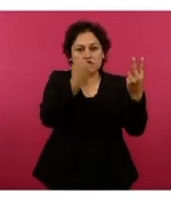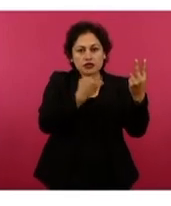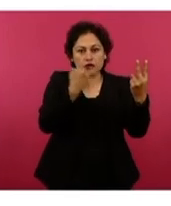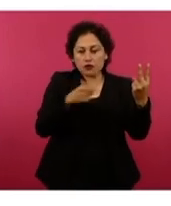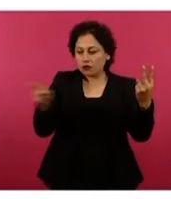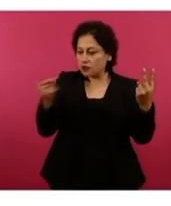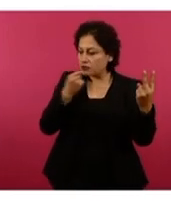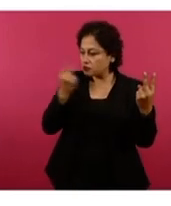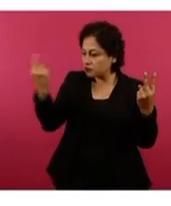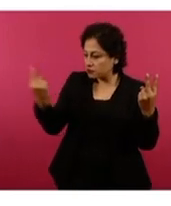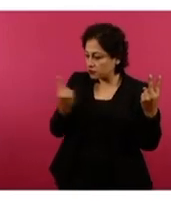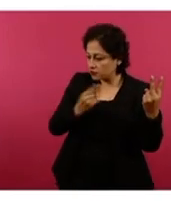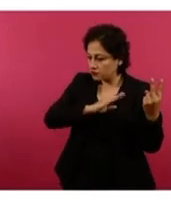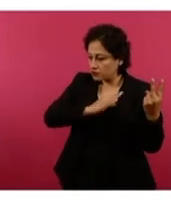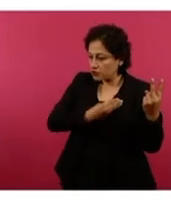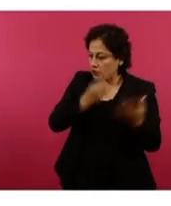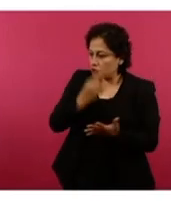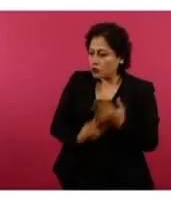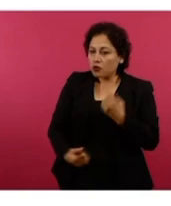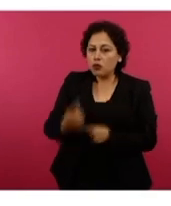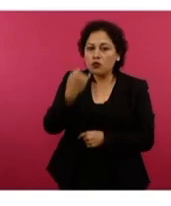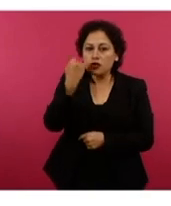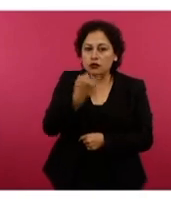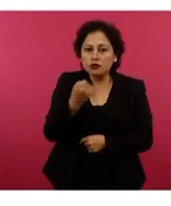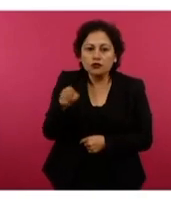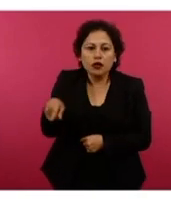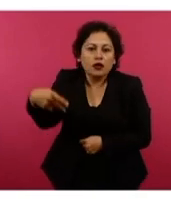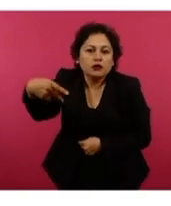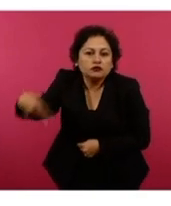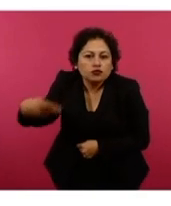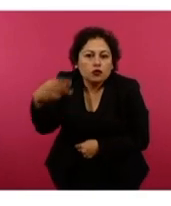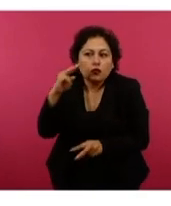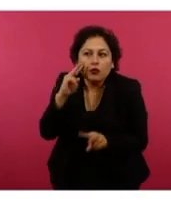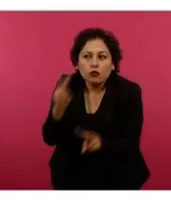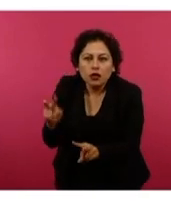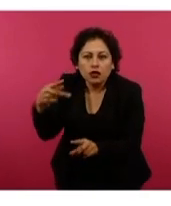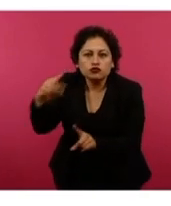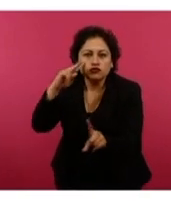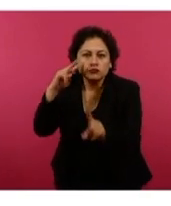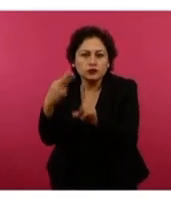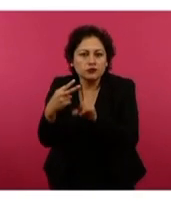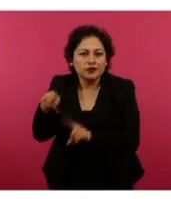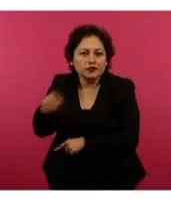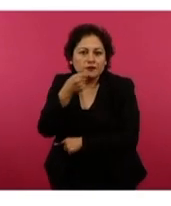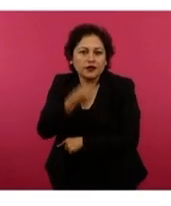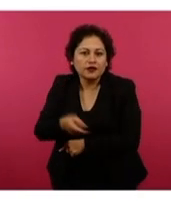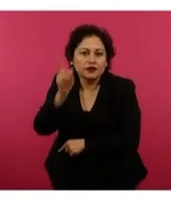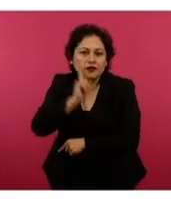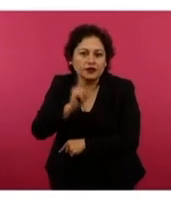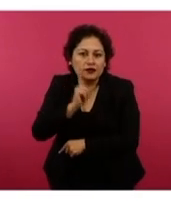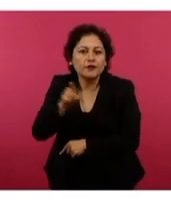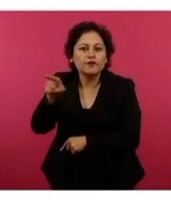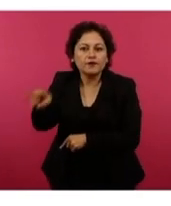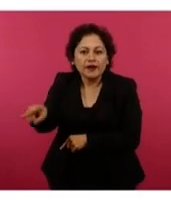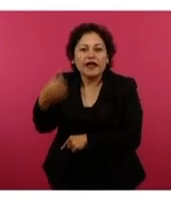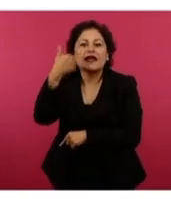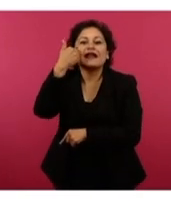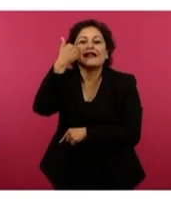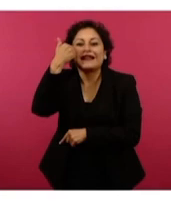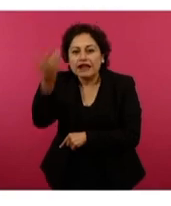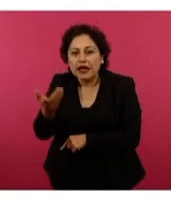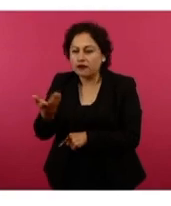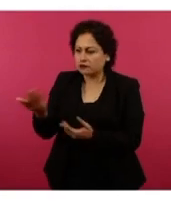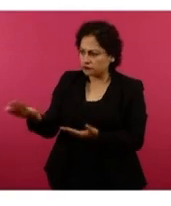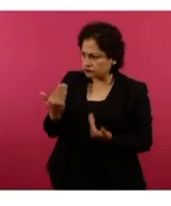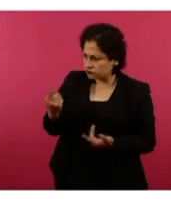retratando lo que suele vivir su comunidad. Al final del cuento lo que la niña quiere es que el hispanohablante los entienda, que se disculpe por haberlos hecho a menos